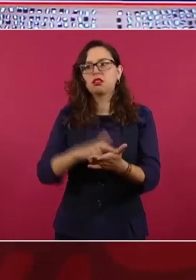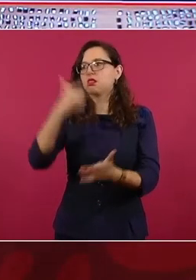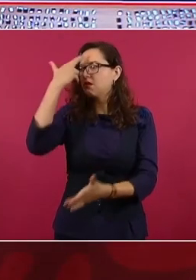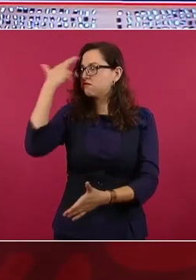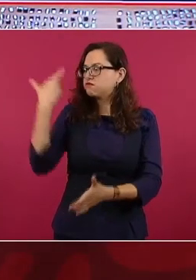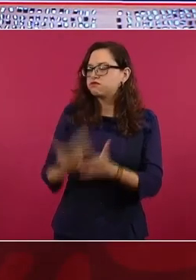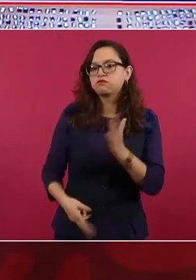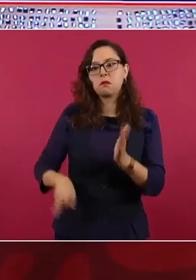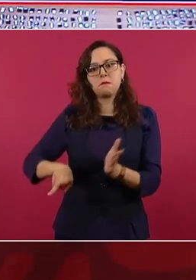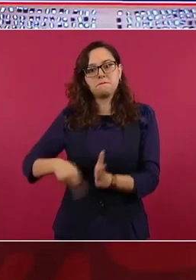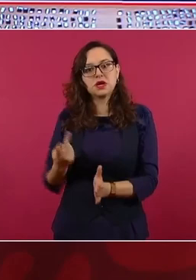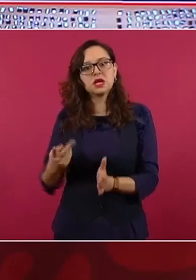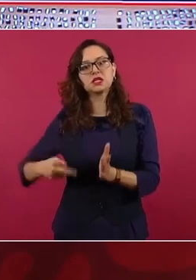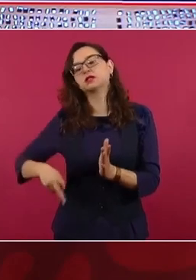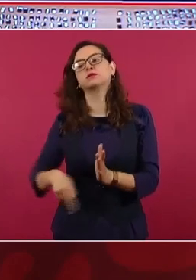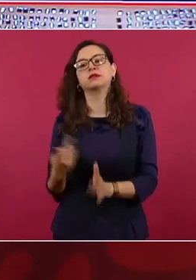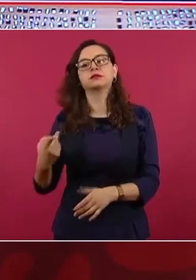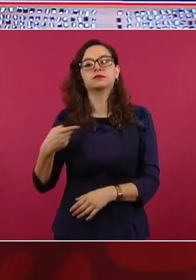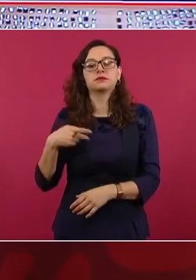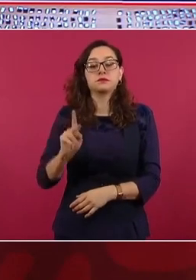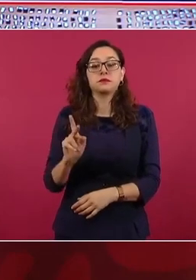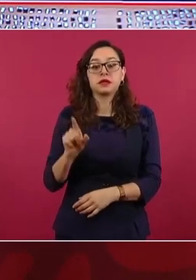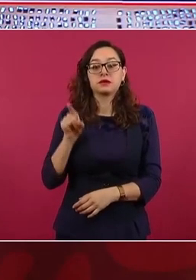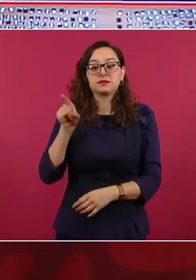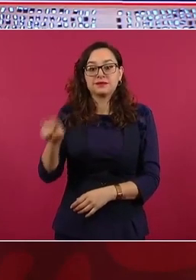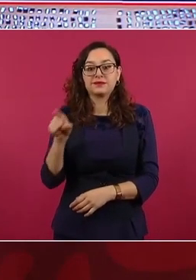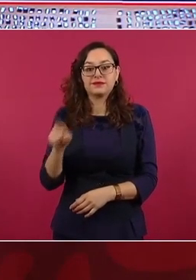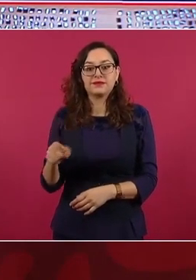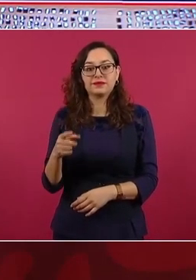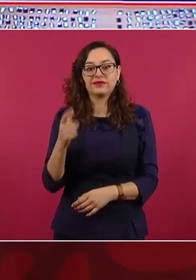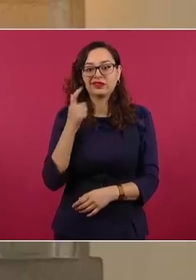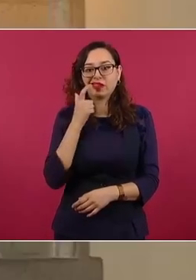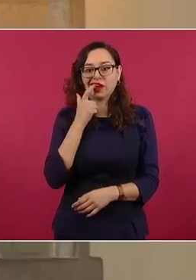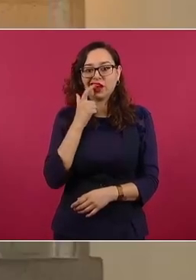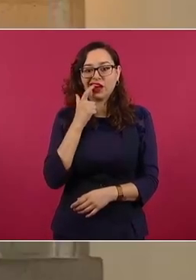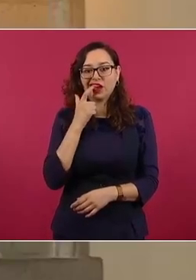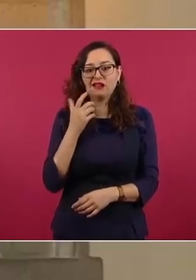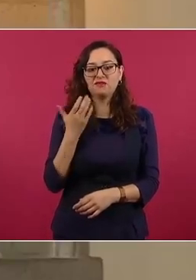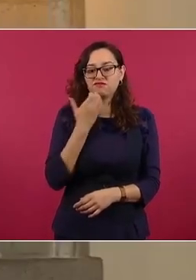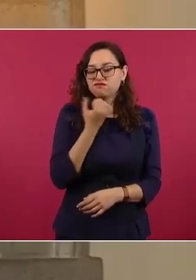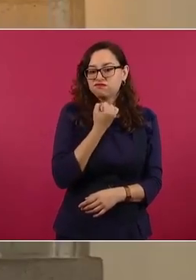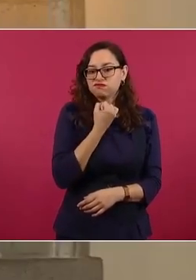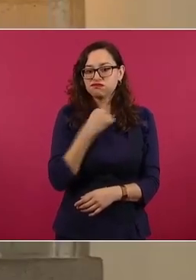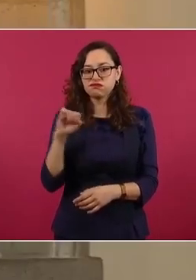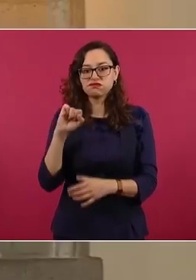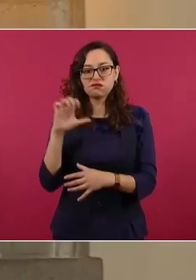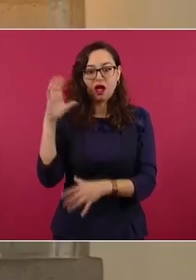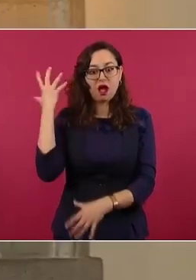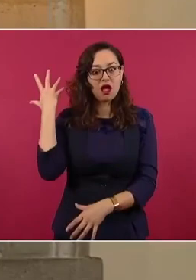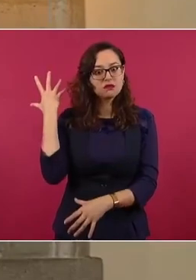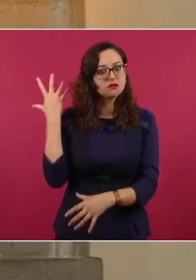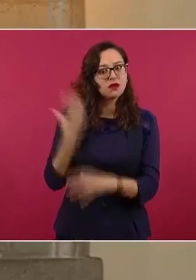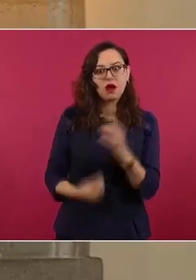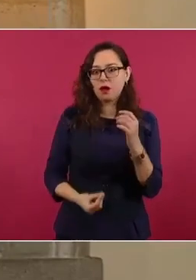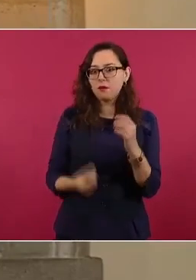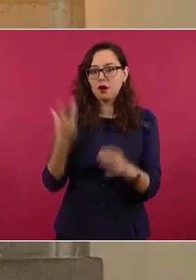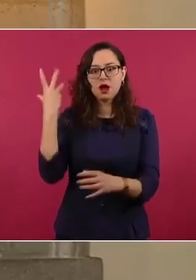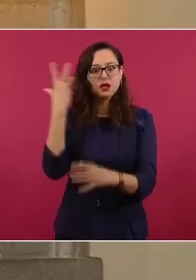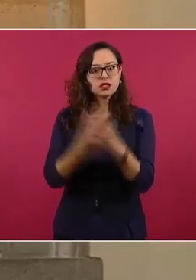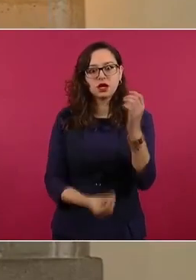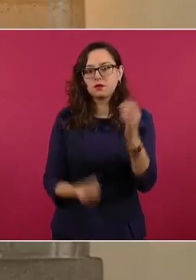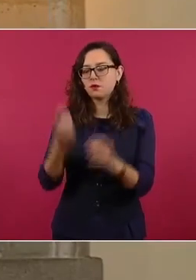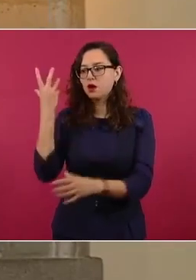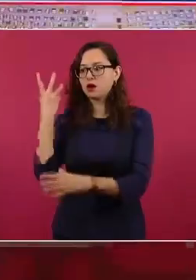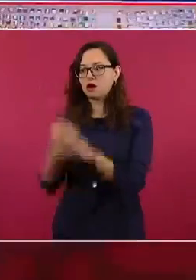capacidad de desplazamiento y de ocultamiento importante. Es, hoy por hoy, el principal generador de